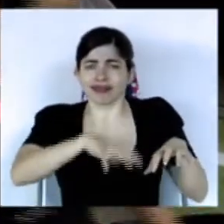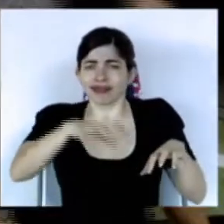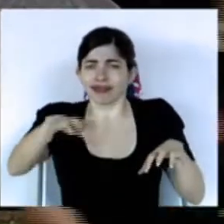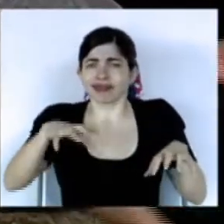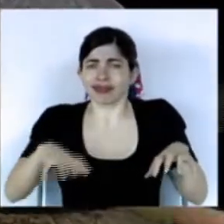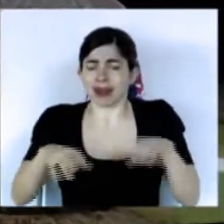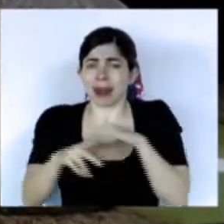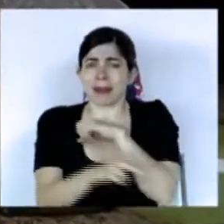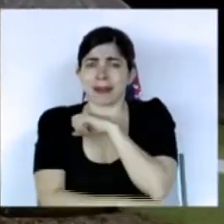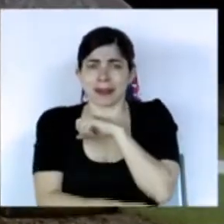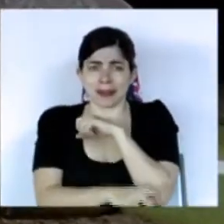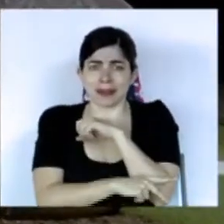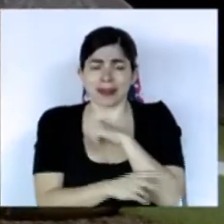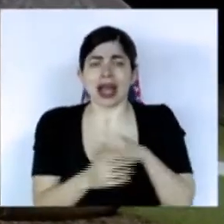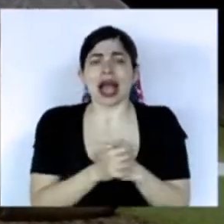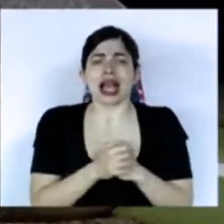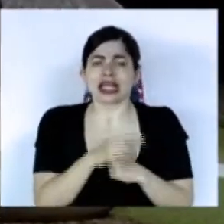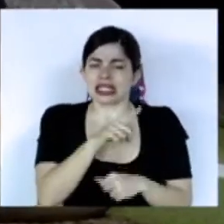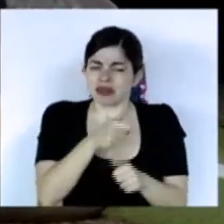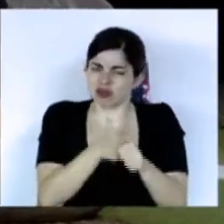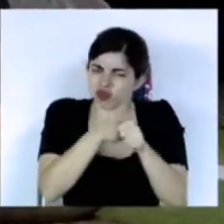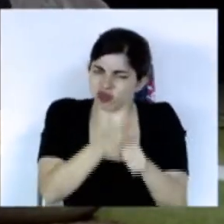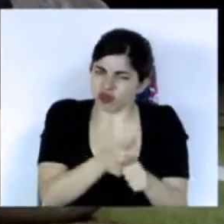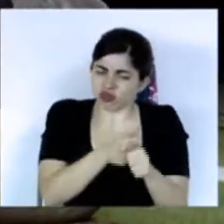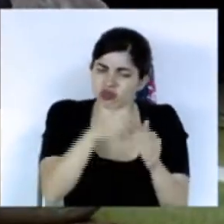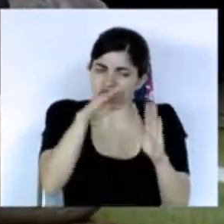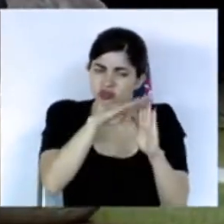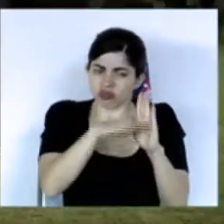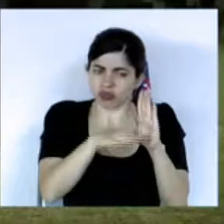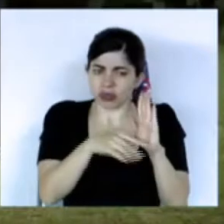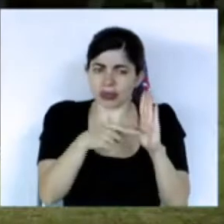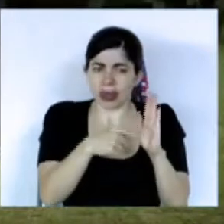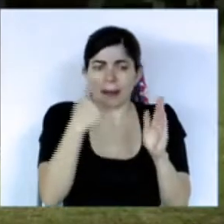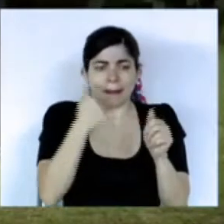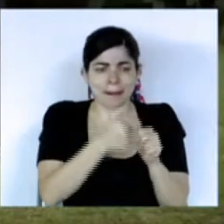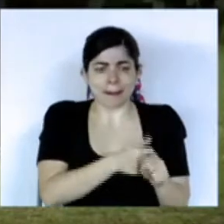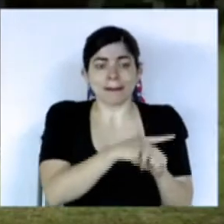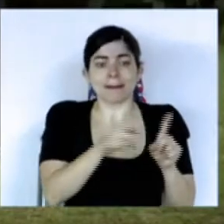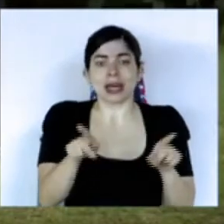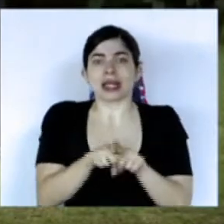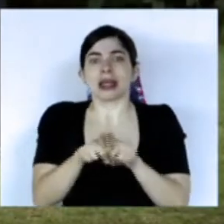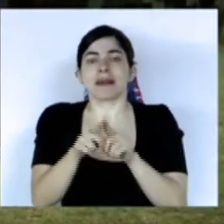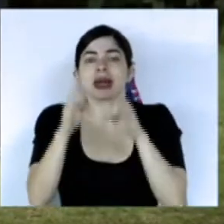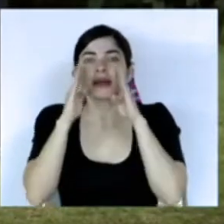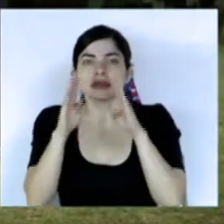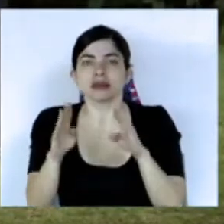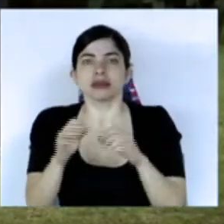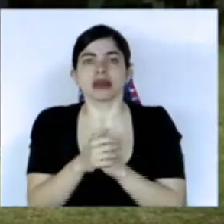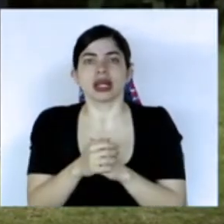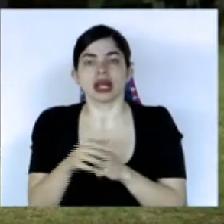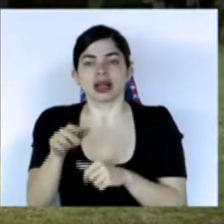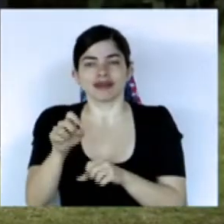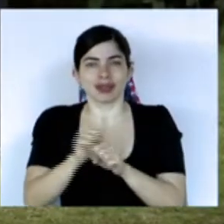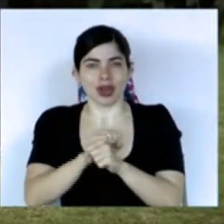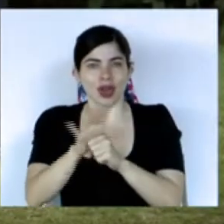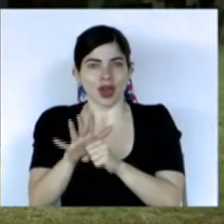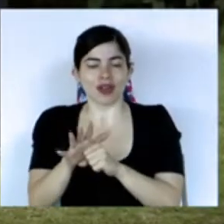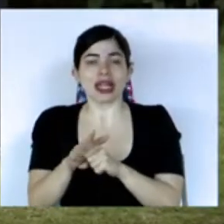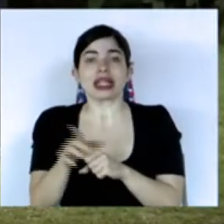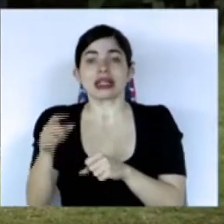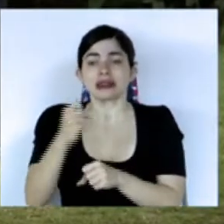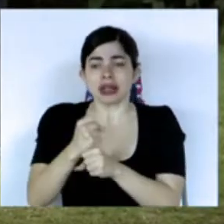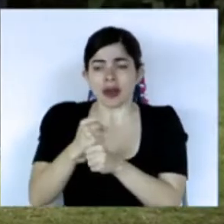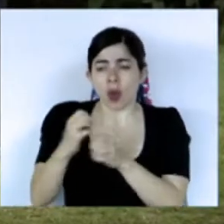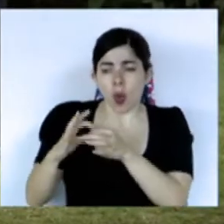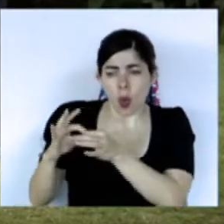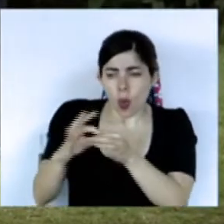en estricto cumplimiento con las directrices para el abordaje de la emergencia nacional provocada por el COVID-19 su labor de coordinación en